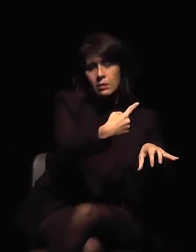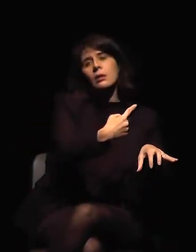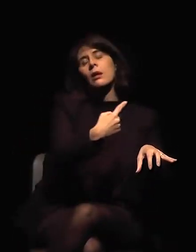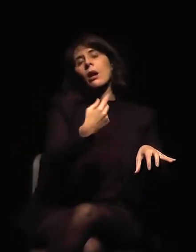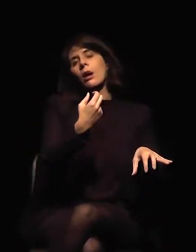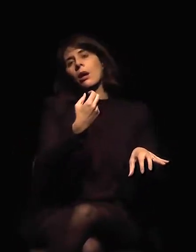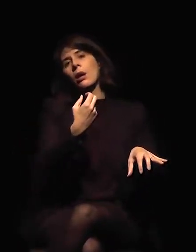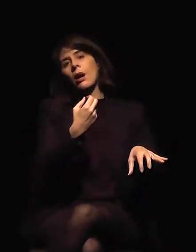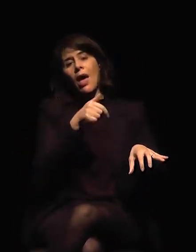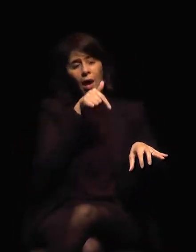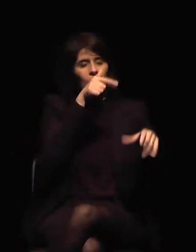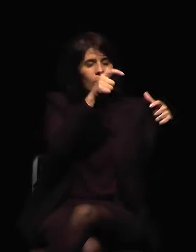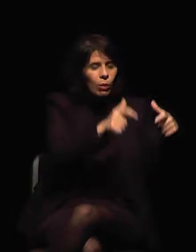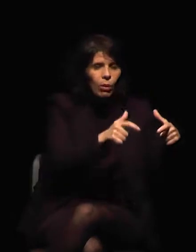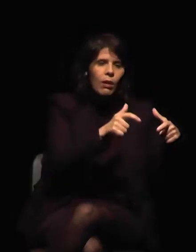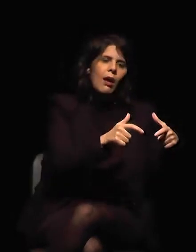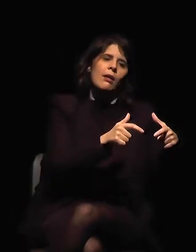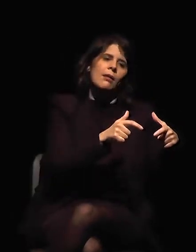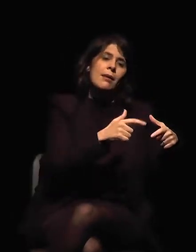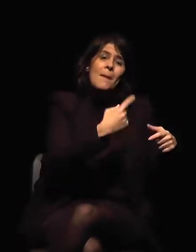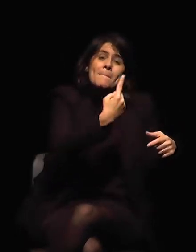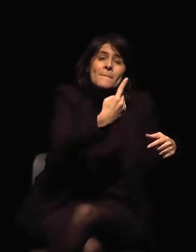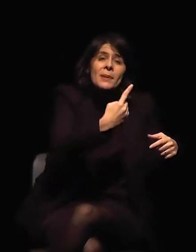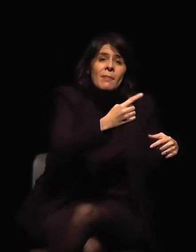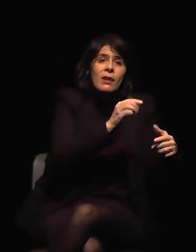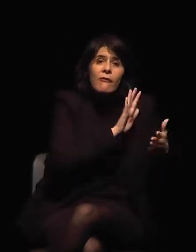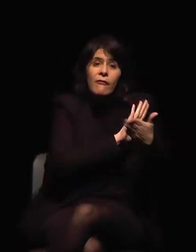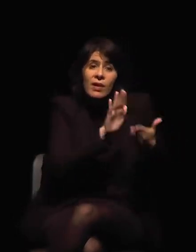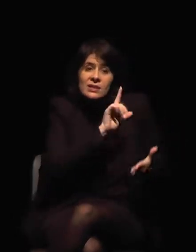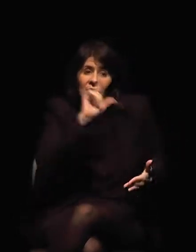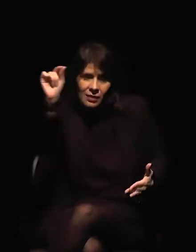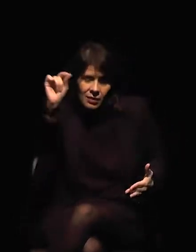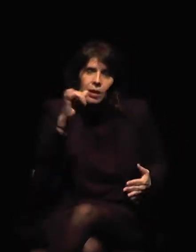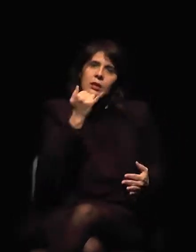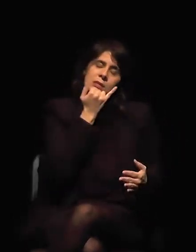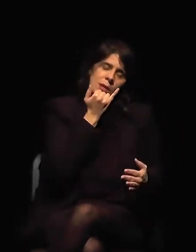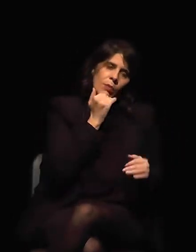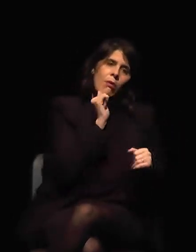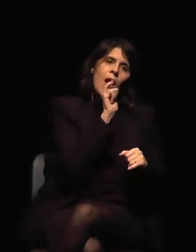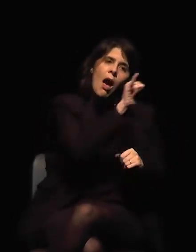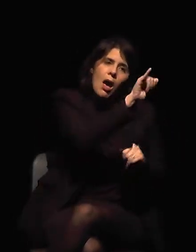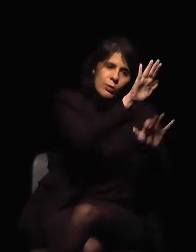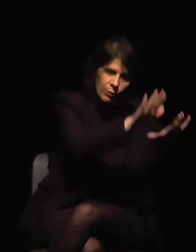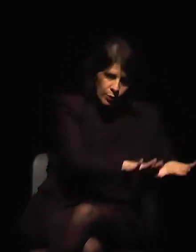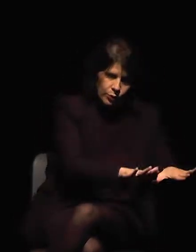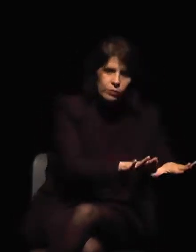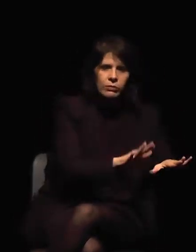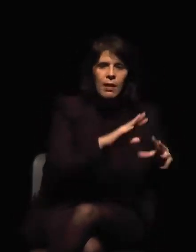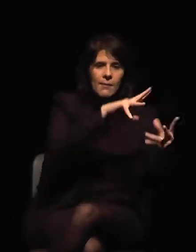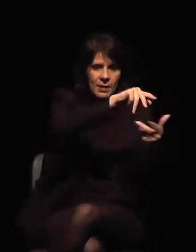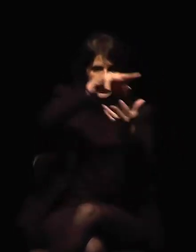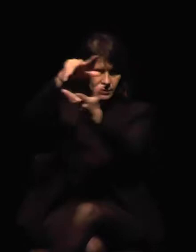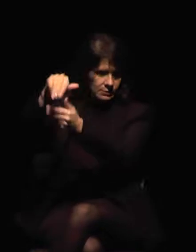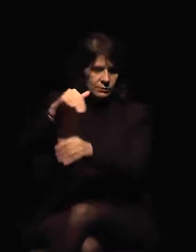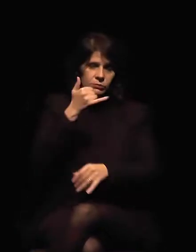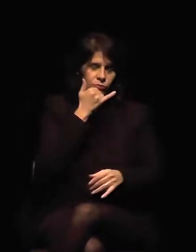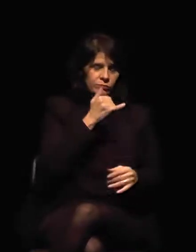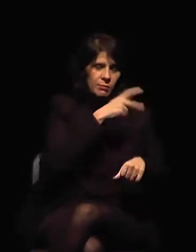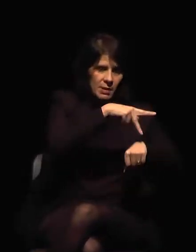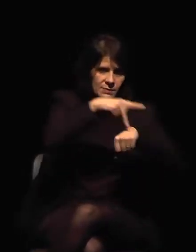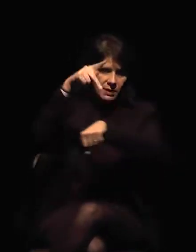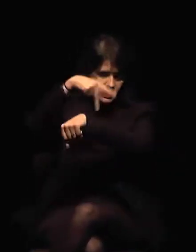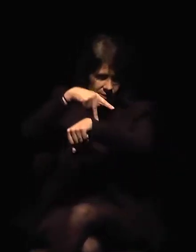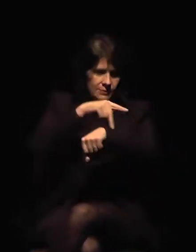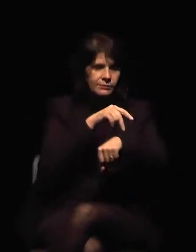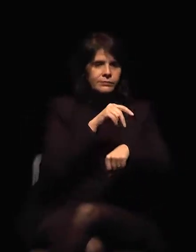claro, aeropuertos internacionales, puertos y los pasos de frontera. La zona secundaria, ¿qué